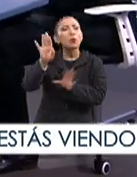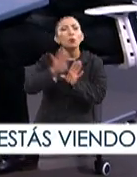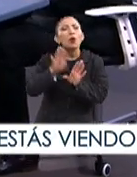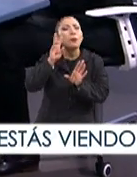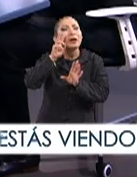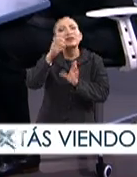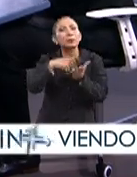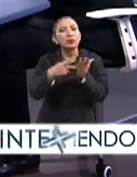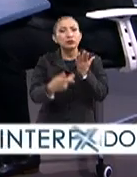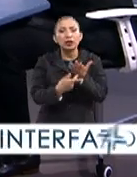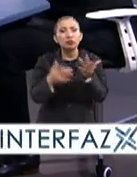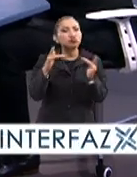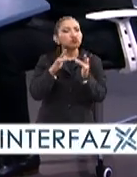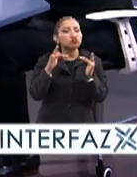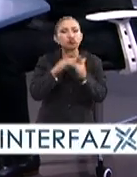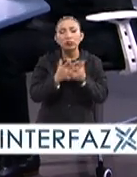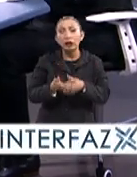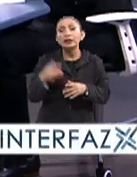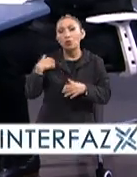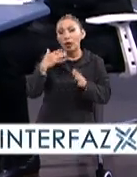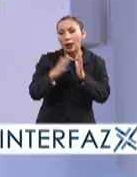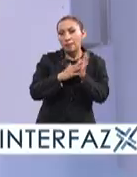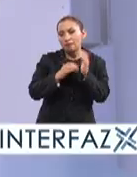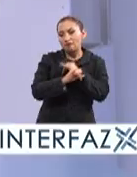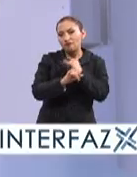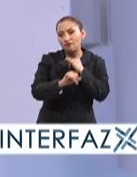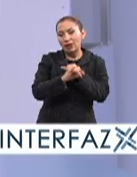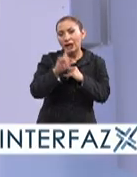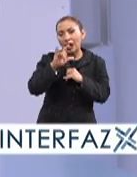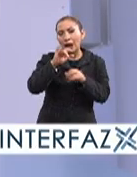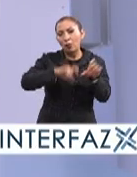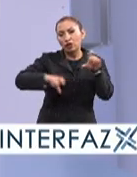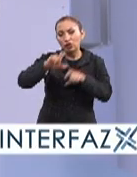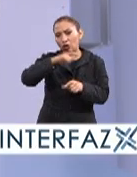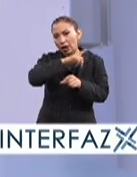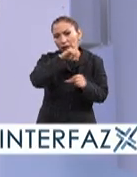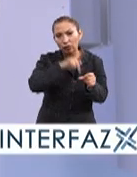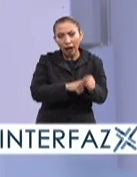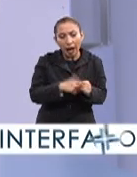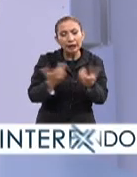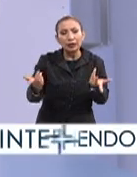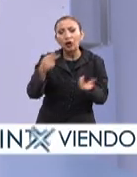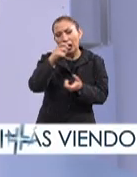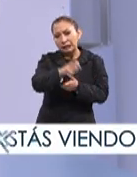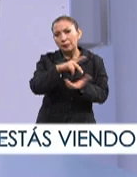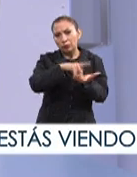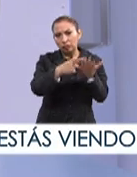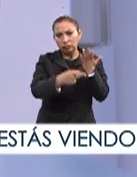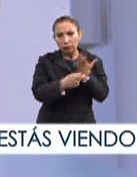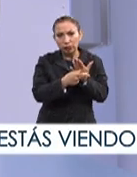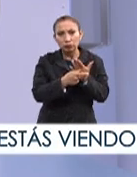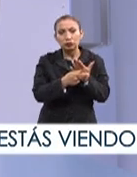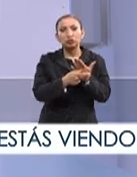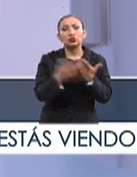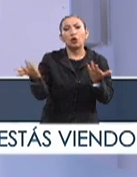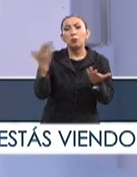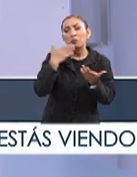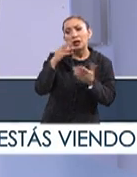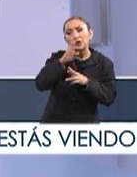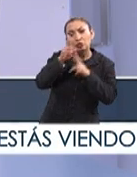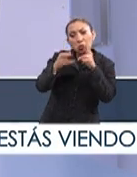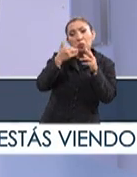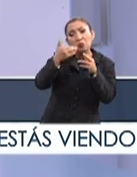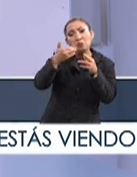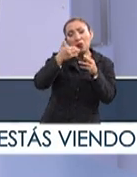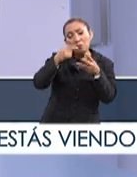seguir este proyecto? Perfecto. Tenemos una página del Laboratorio Nacional. Finalmente, con este proyecto, con los buenos resultados